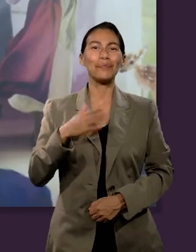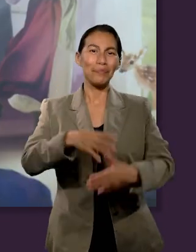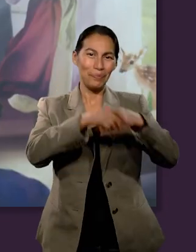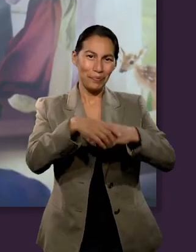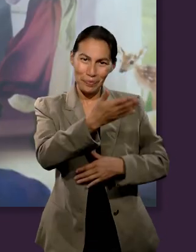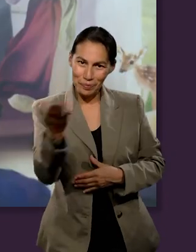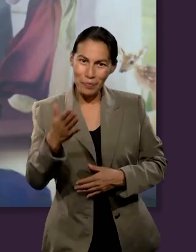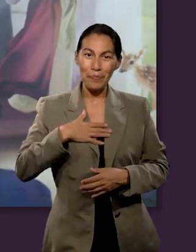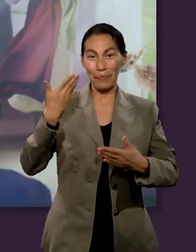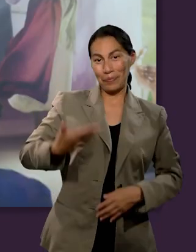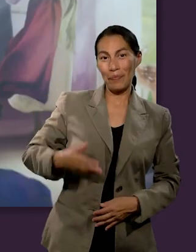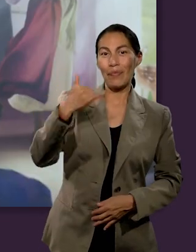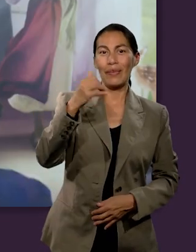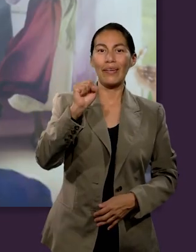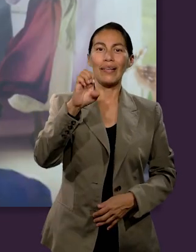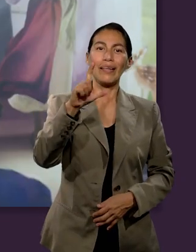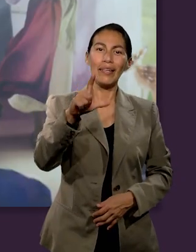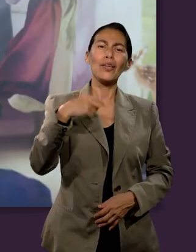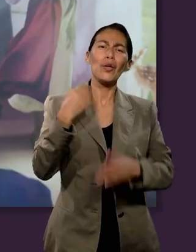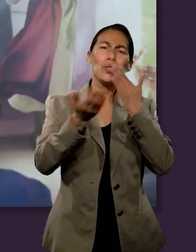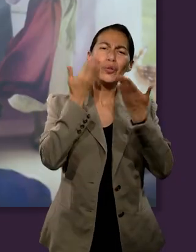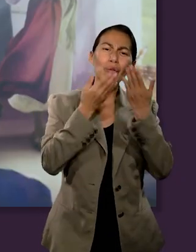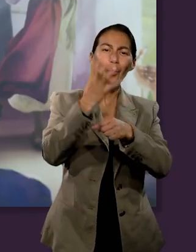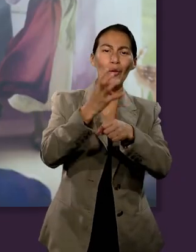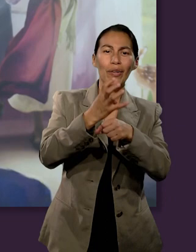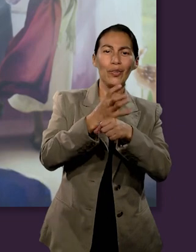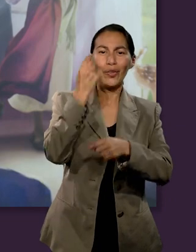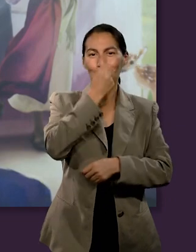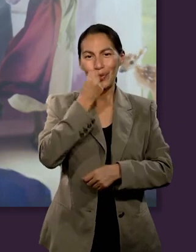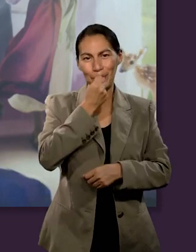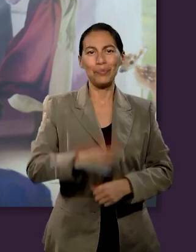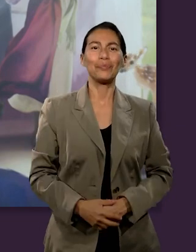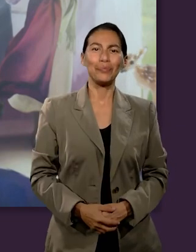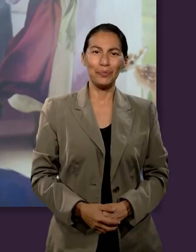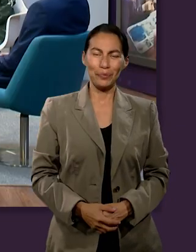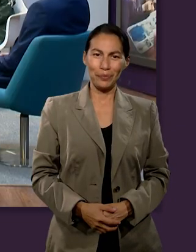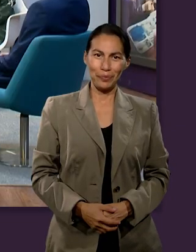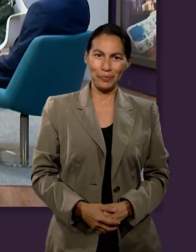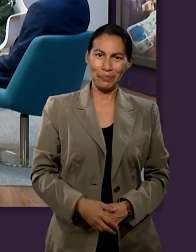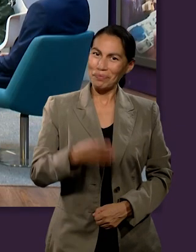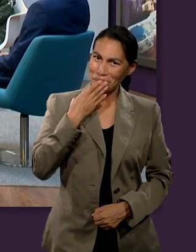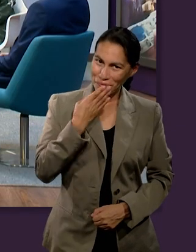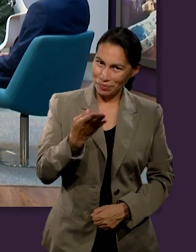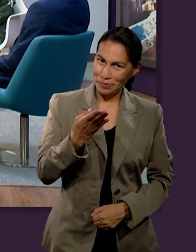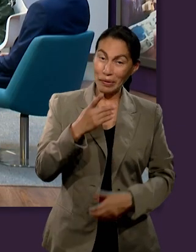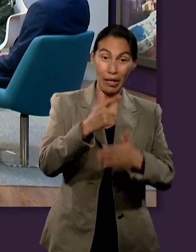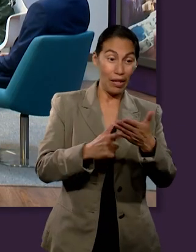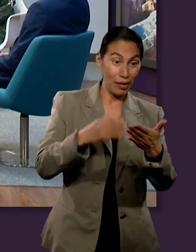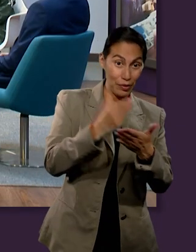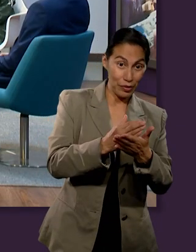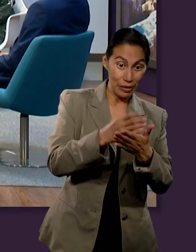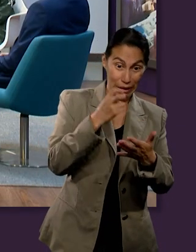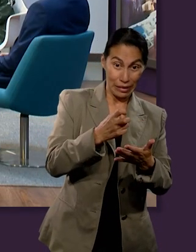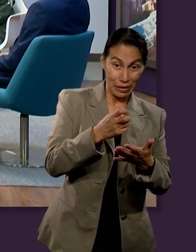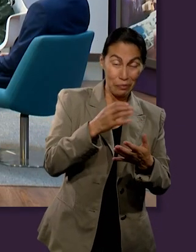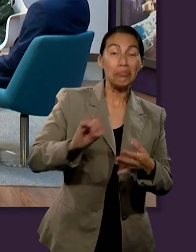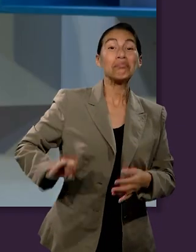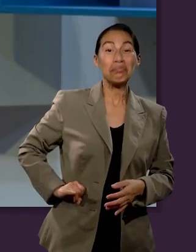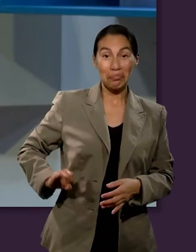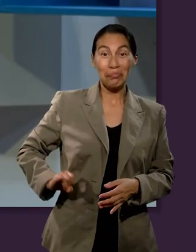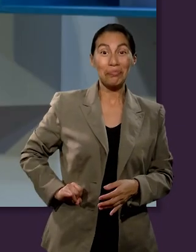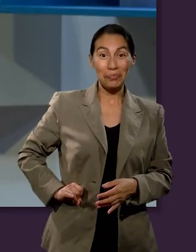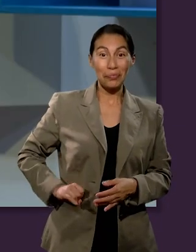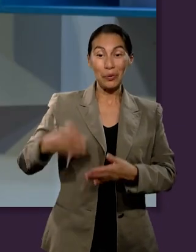Hola, un saludo a todos. Mi nombre es Yael Casango y estoy estudiando el cuarto año en Teología. Muy bien, esta ha sido una lección muy interesante que hemos